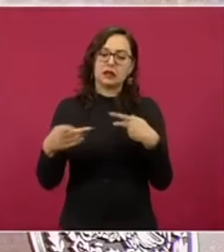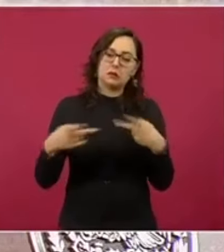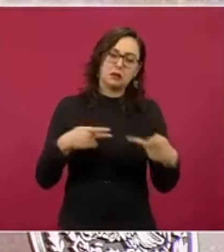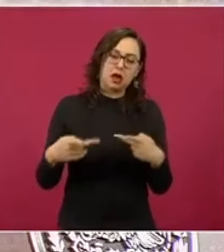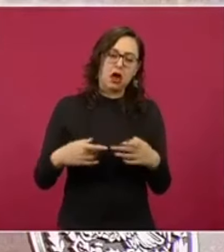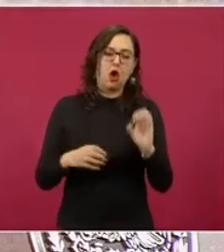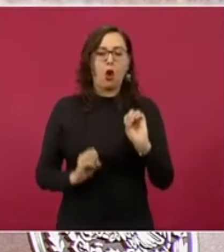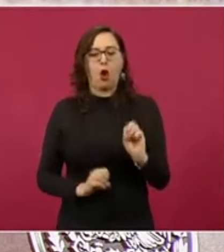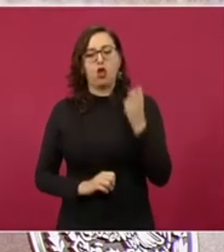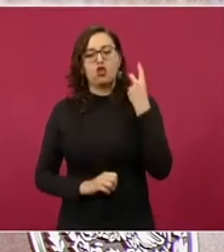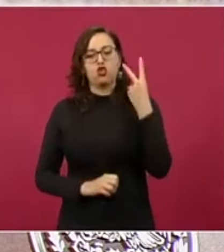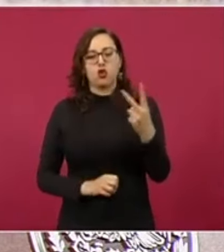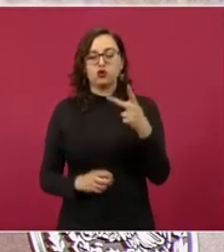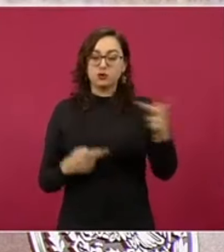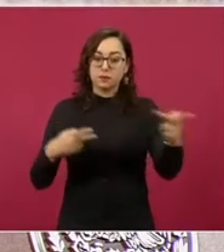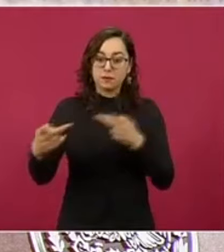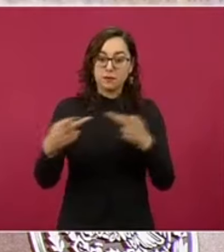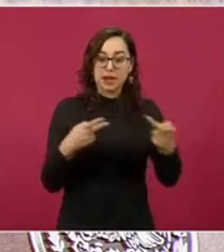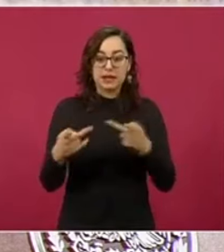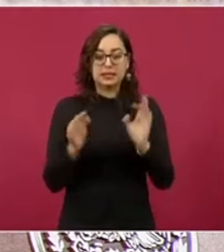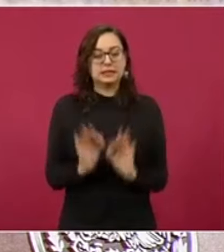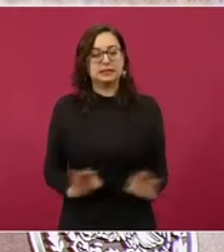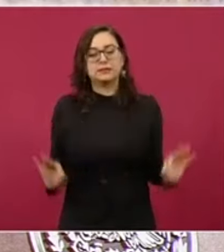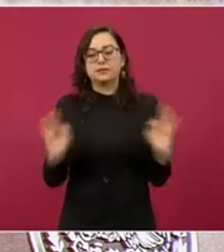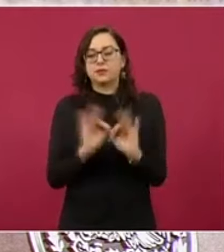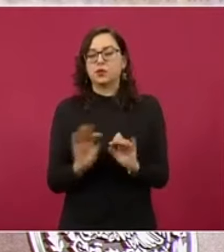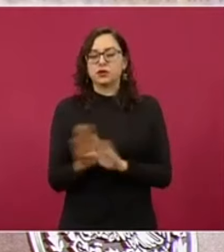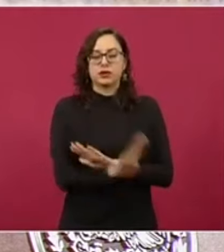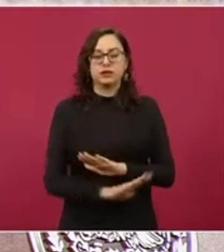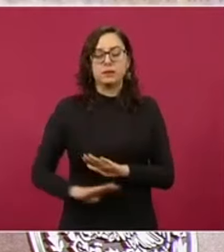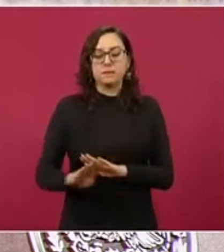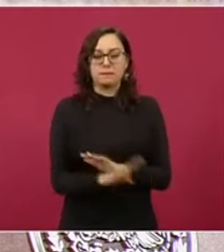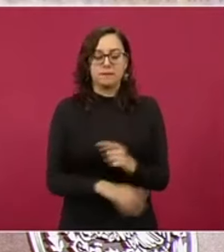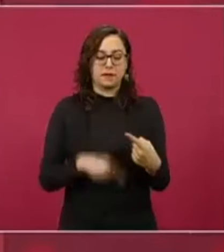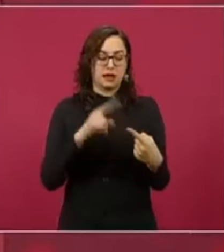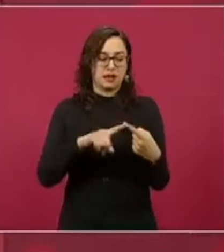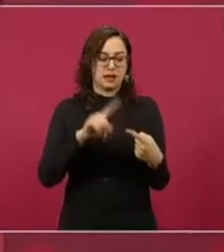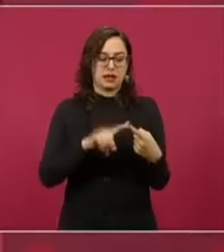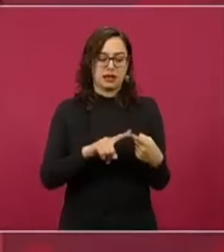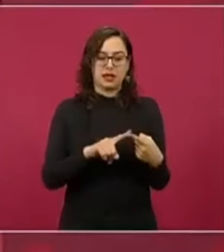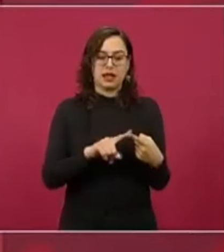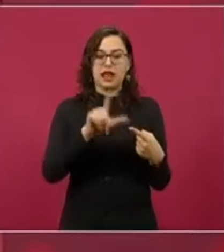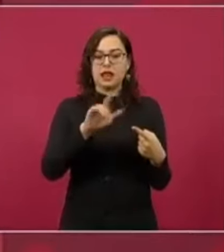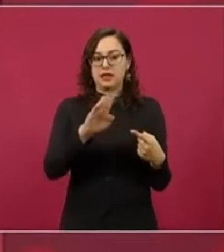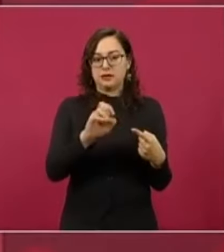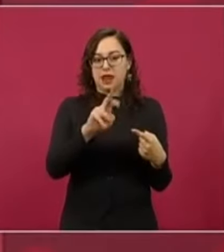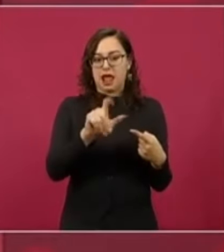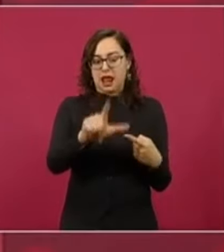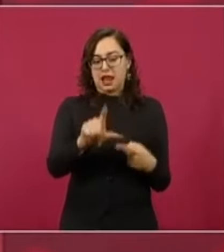básicos. El plan liberal de 1906,